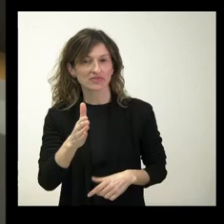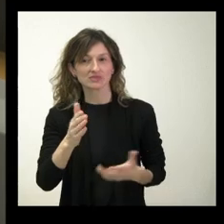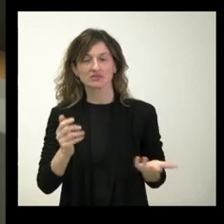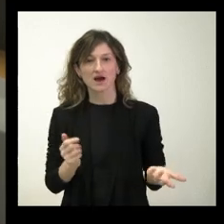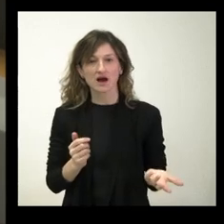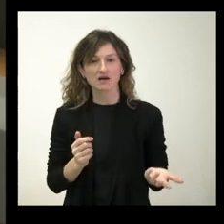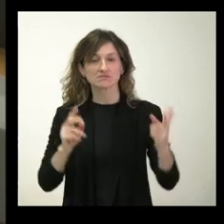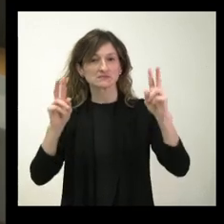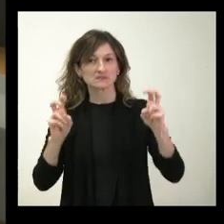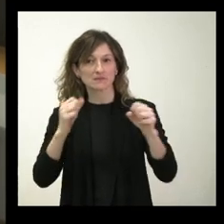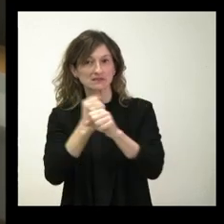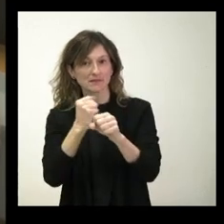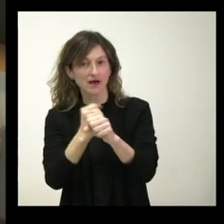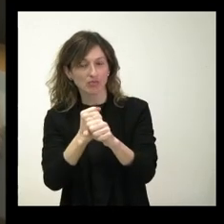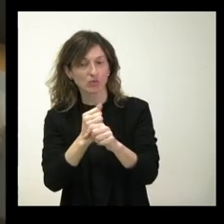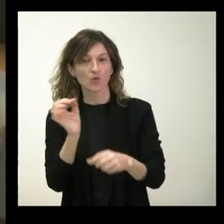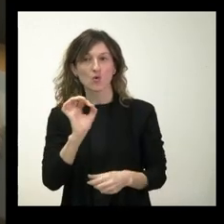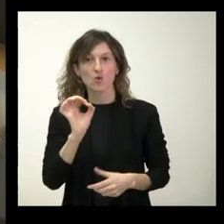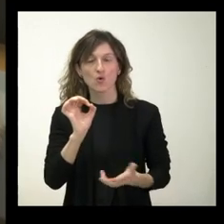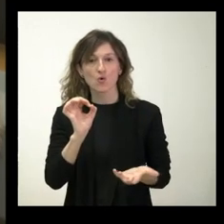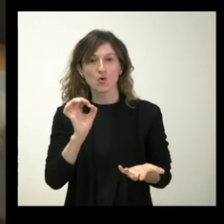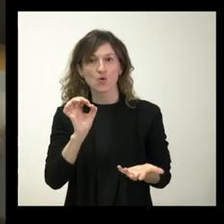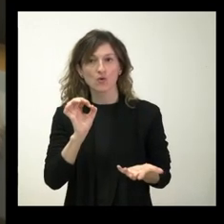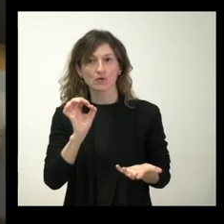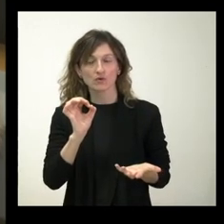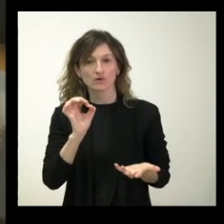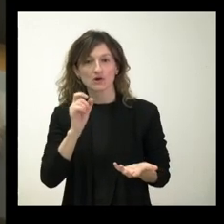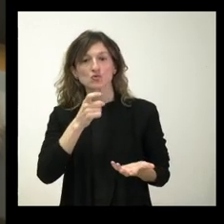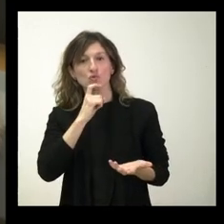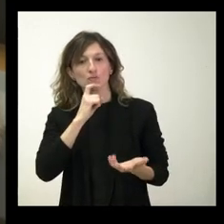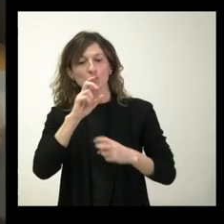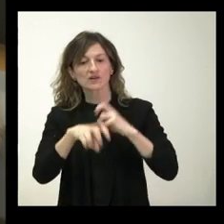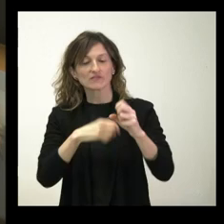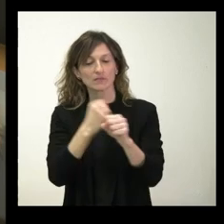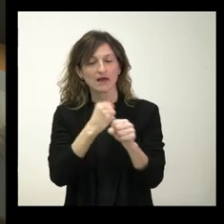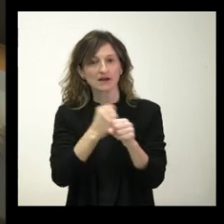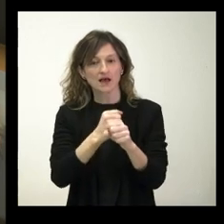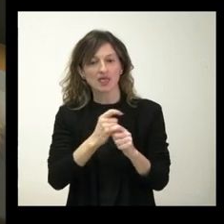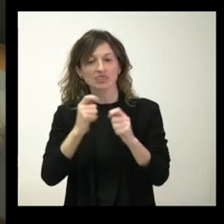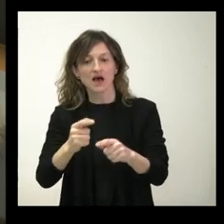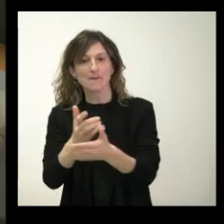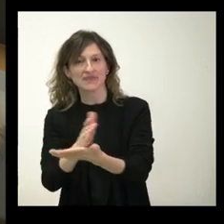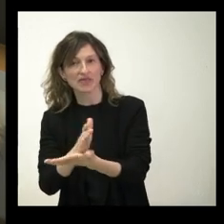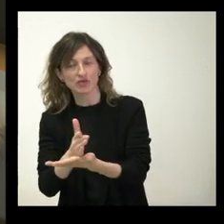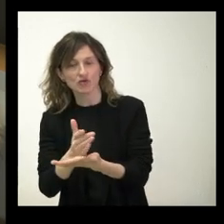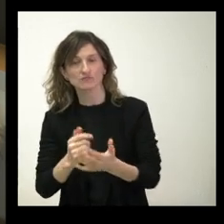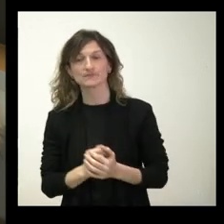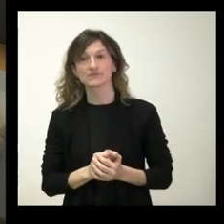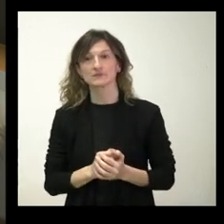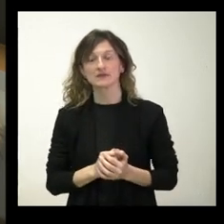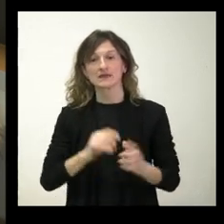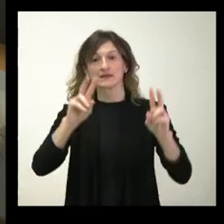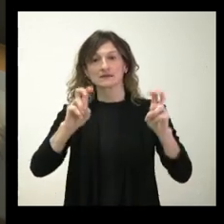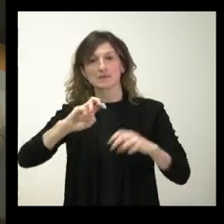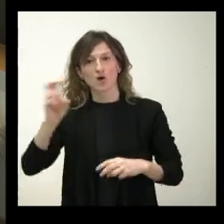en lo que están trabajando o están ahondando precisamente en que esa reforma laboral garantice la mediación. Y sobre otras cuestiones, quería que